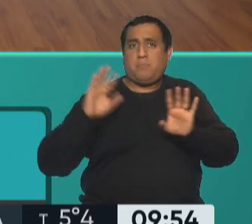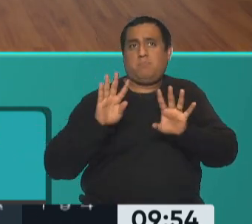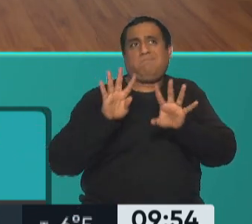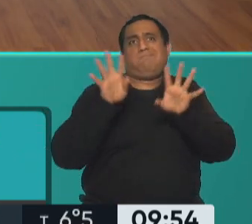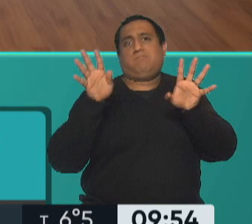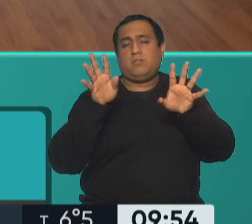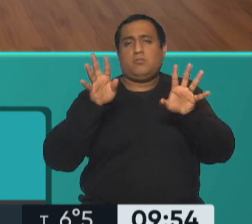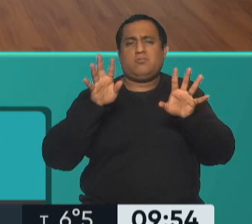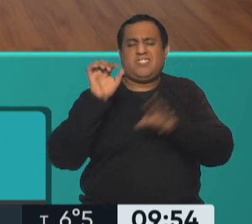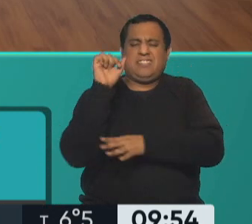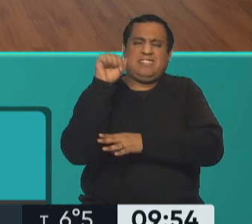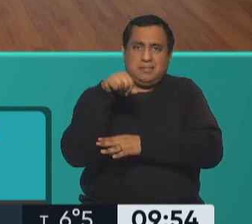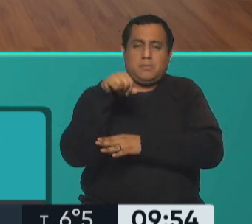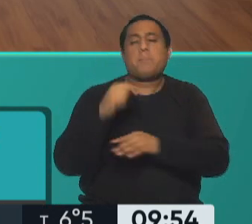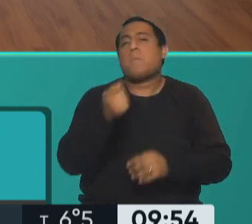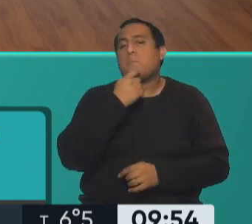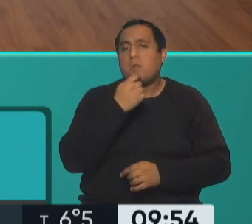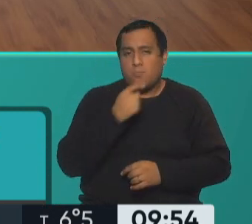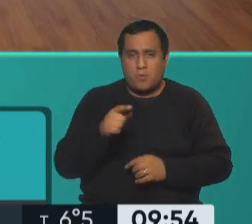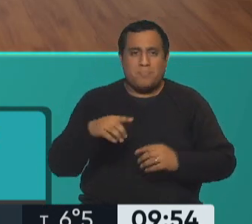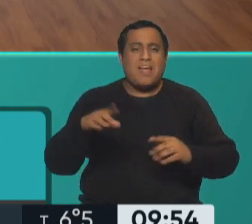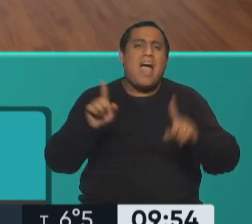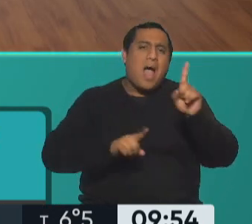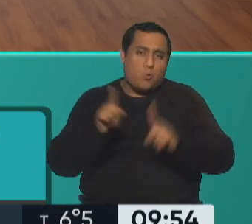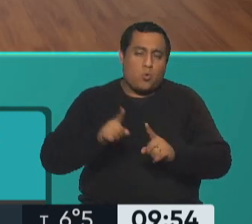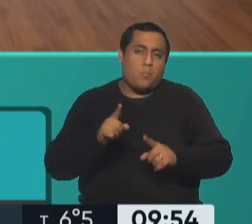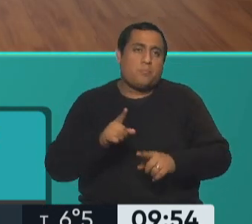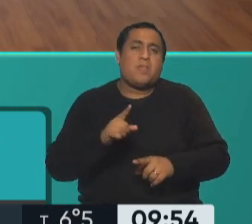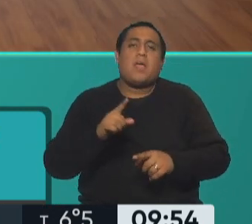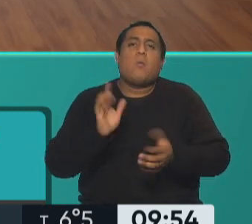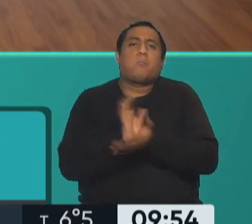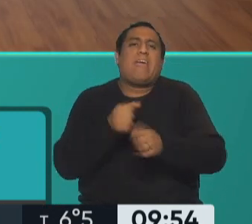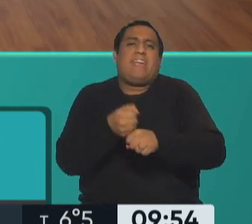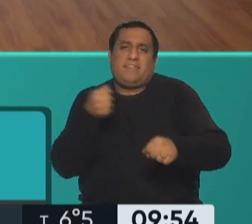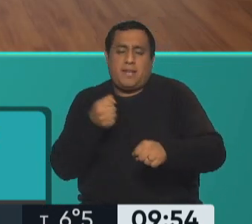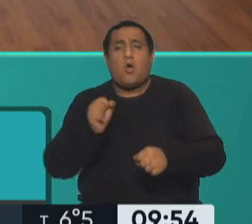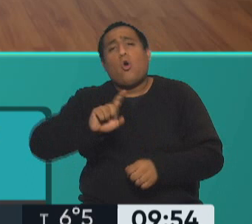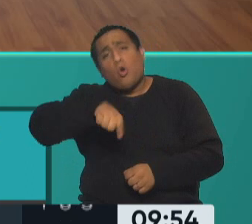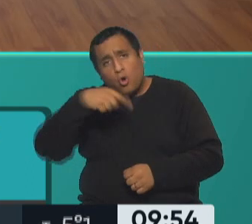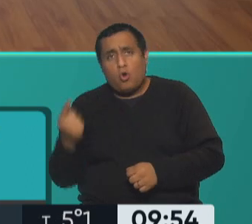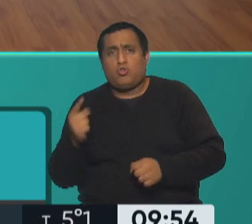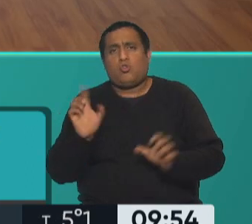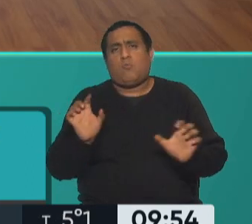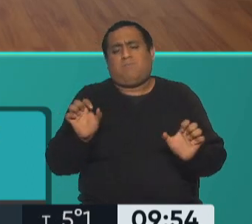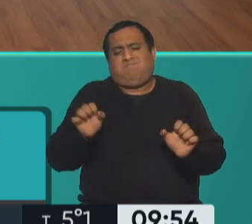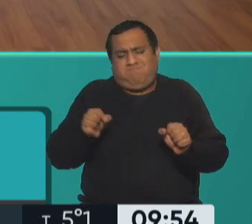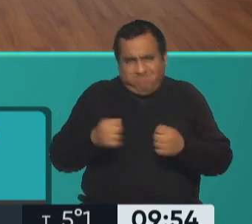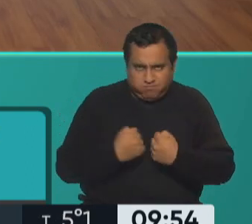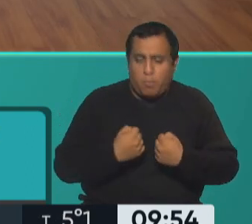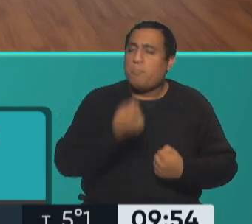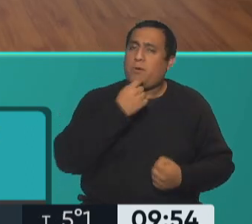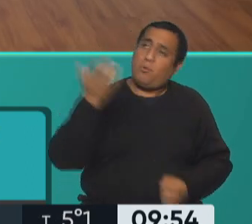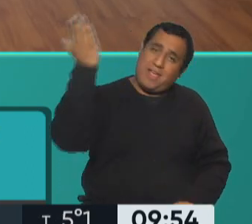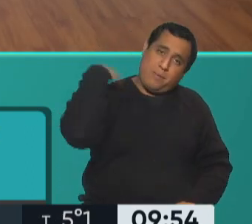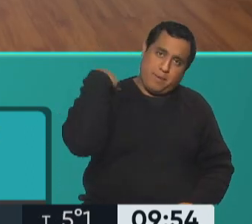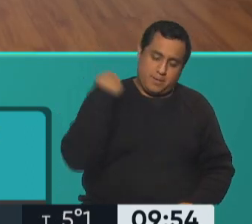vamos a hacer un ejercicio donde que para algunos músculos va a ser de estiramiento y para otros músculos va a ser de contracción por ejemplo los de la espalda